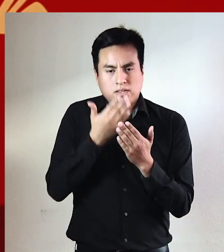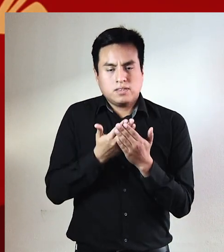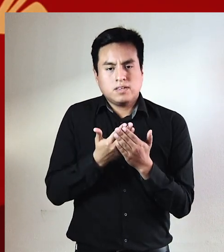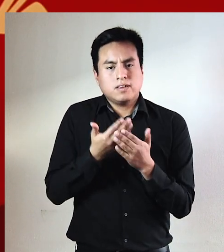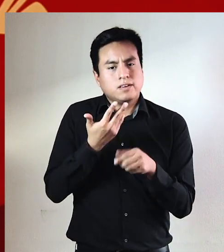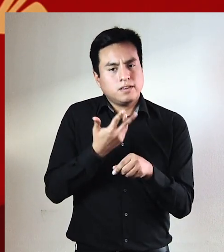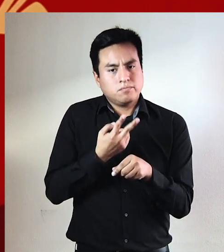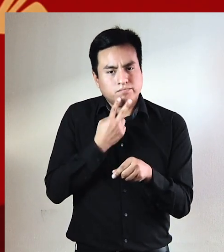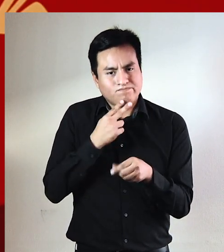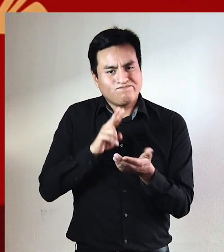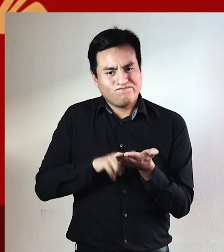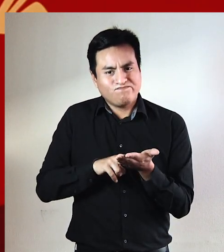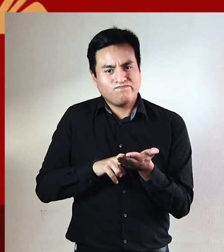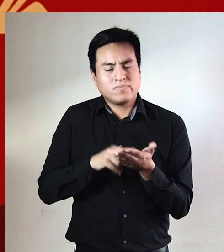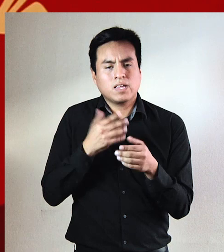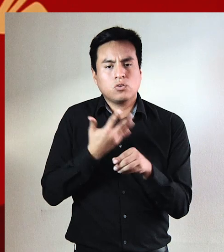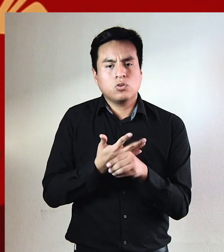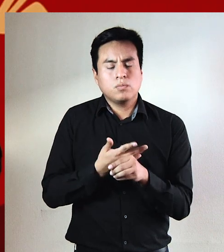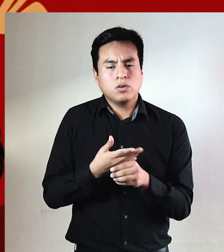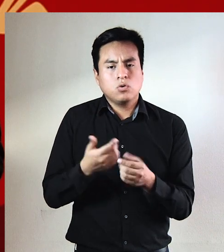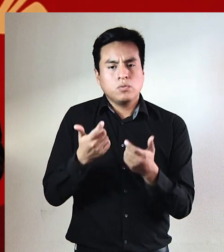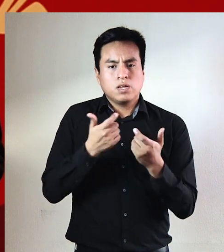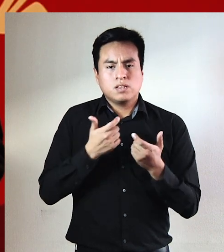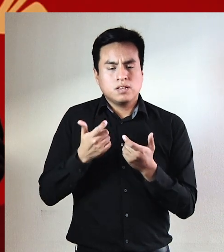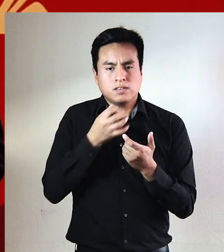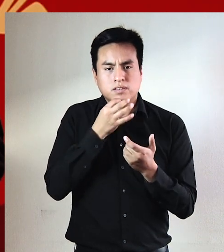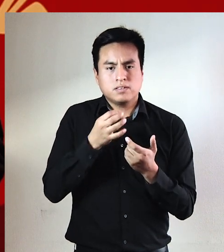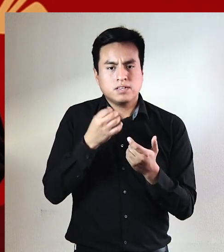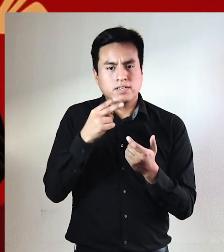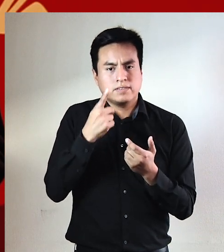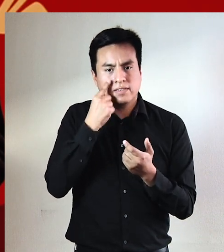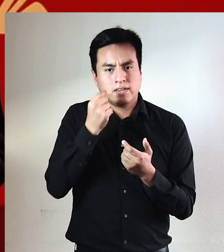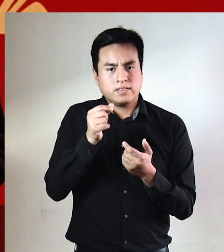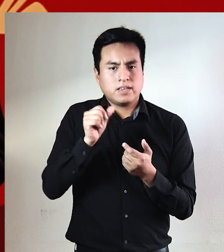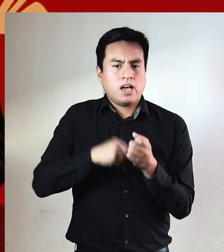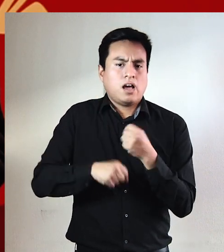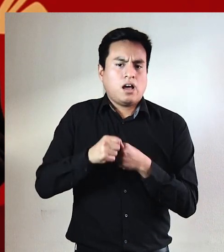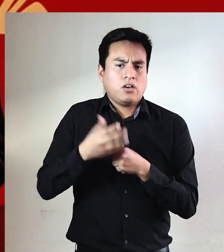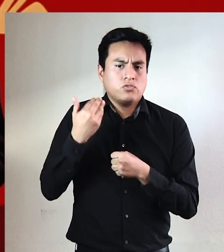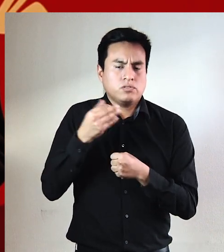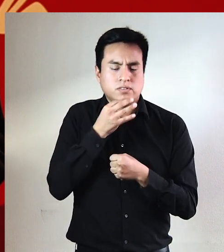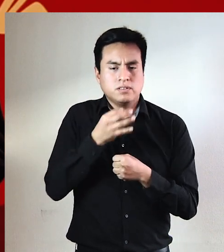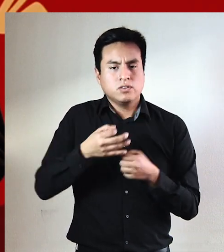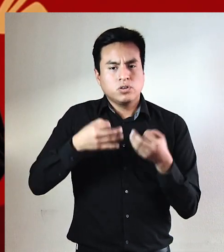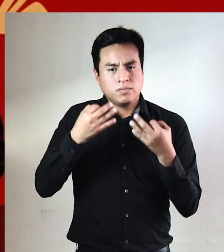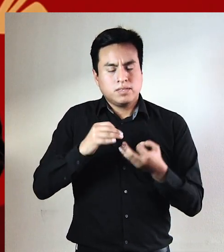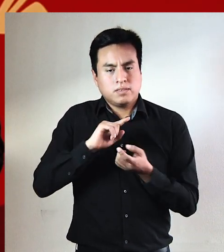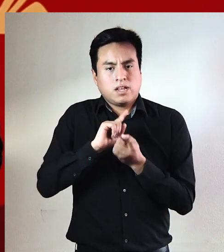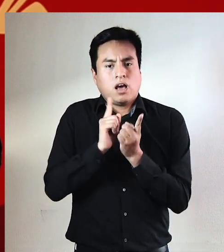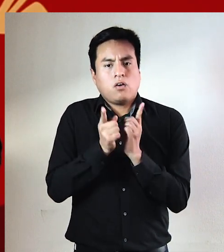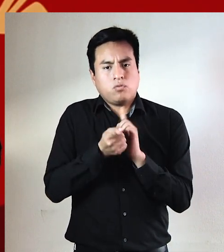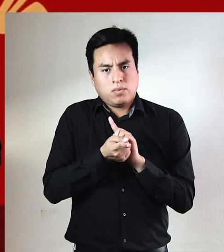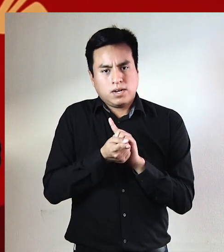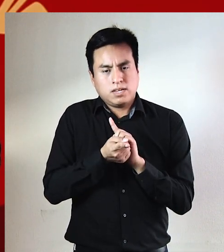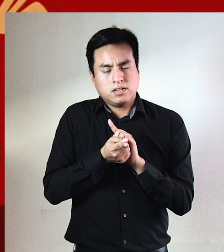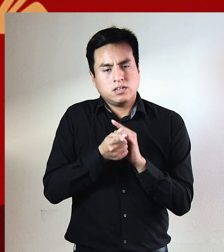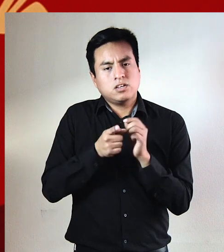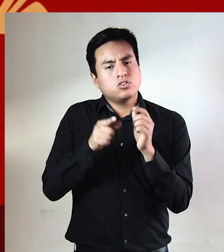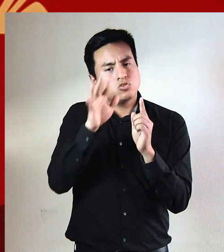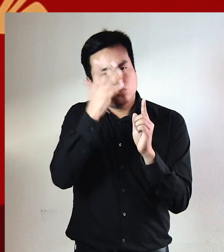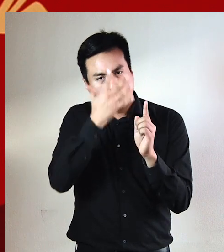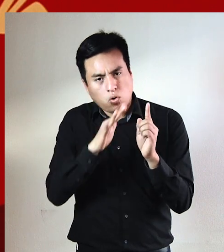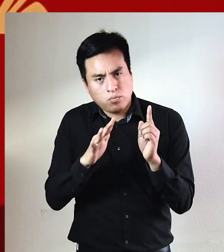frente a la existencia real de aquello que me gobierna y me obsesiona desde hace días y años, seguramente me transformaré en